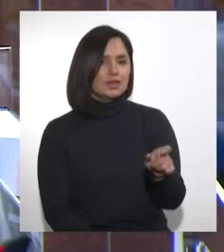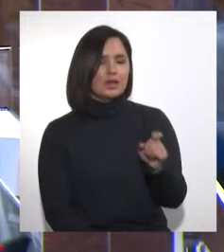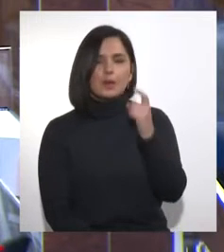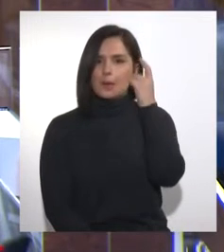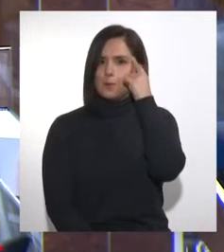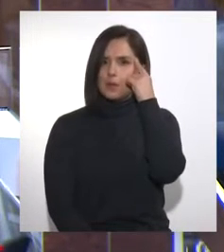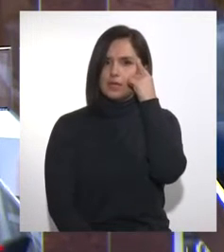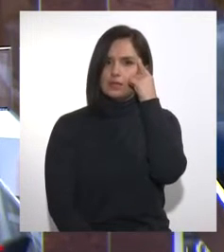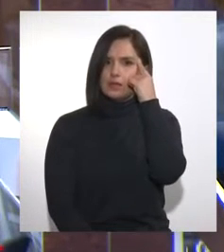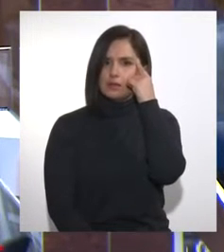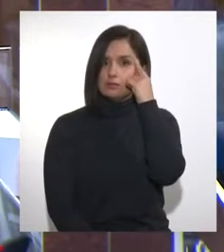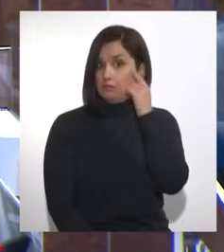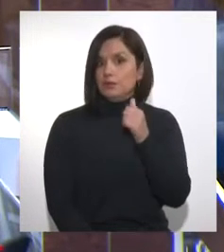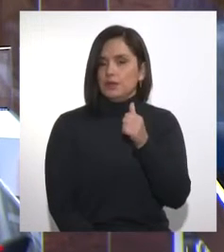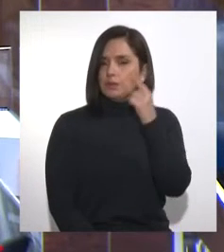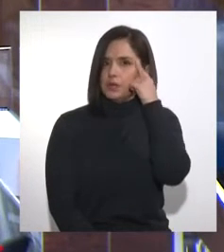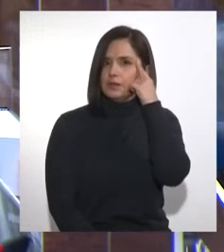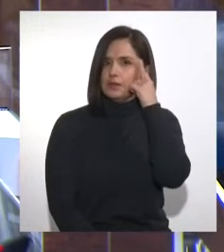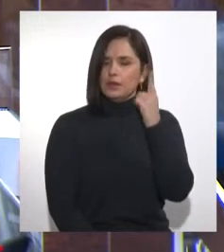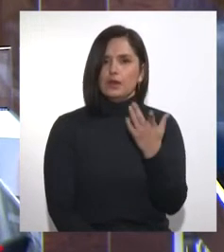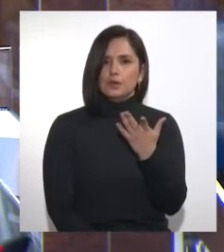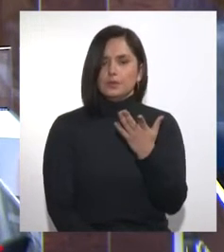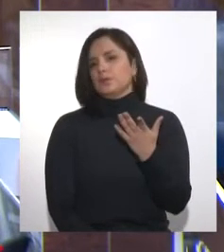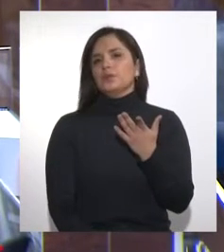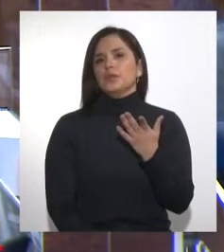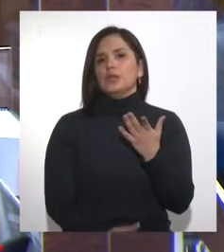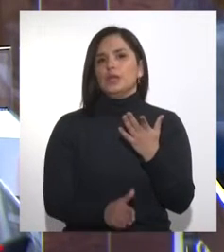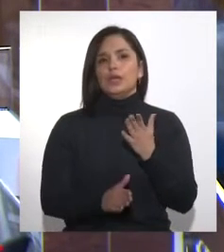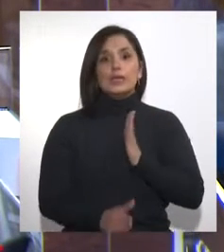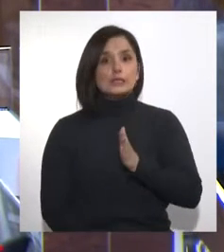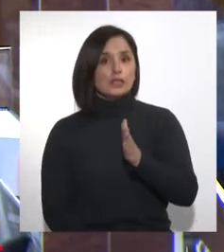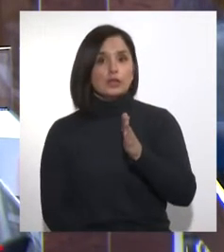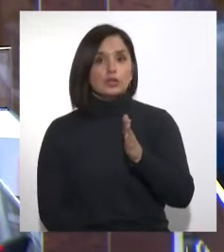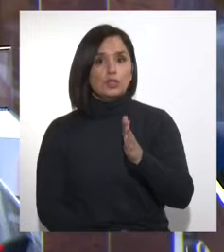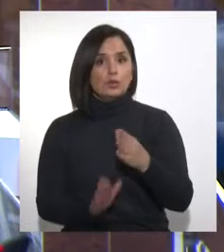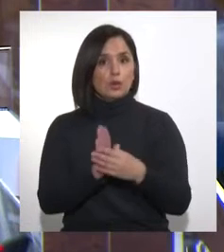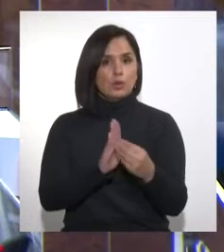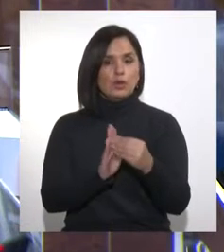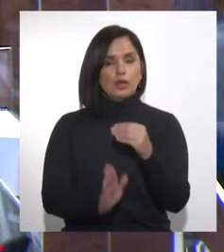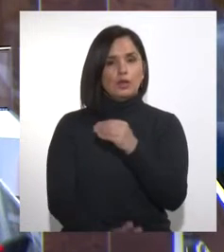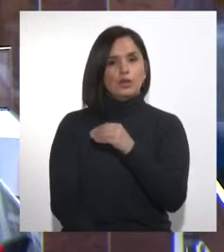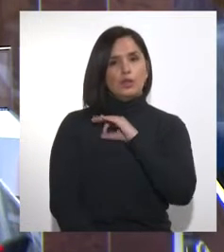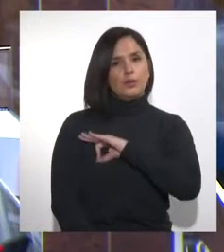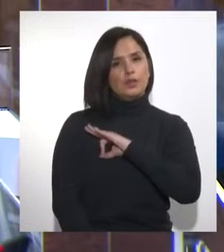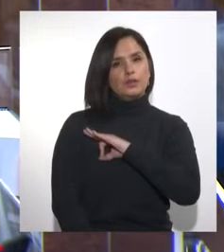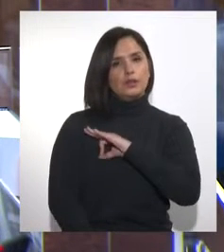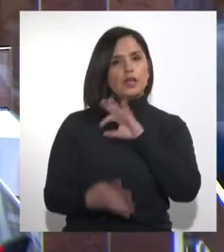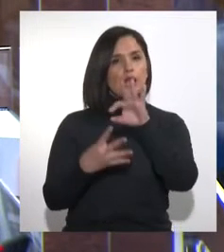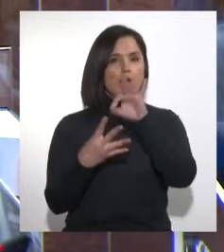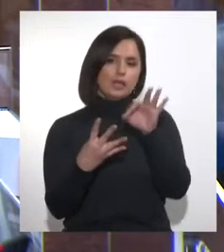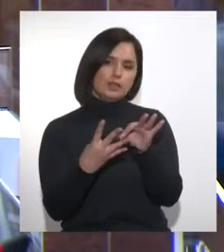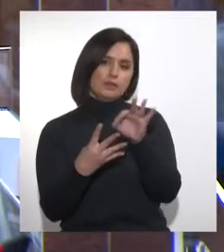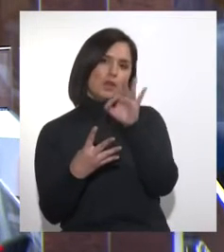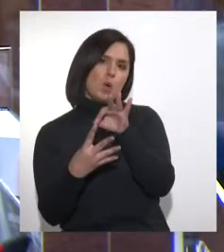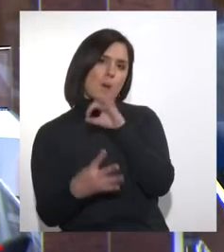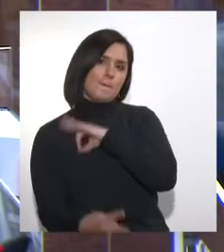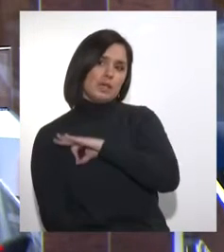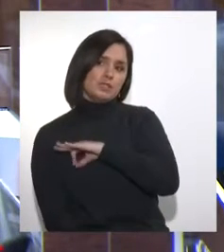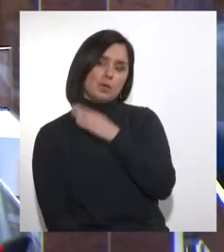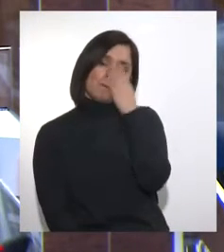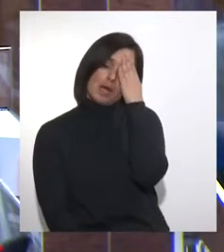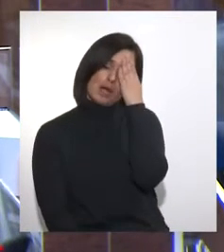piensa, y con razón, que si se mantiene el actual modelo de pensiones, su alternativa es elegir entre una pensión mala